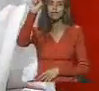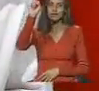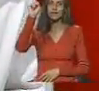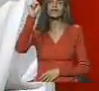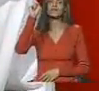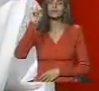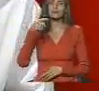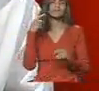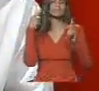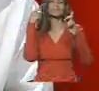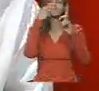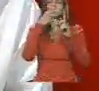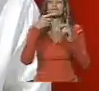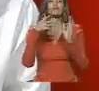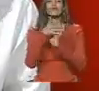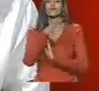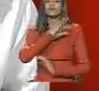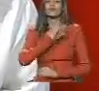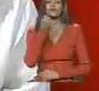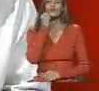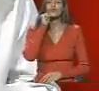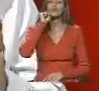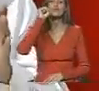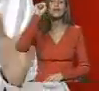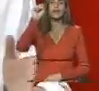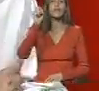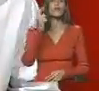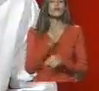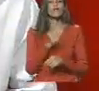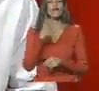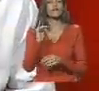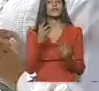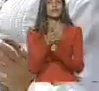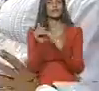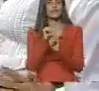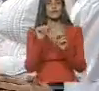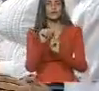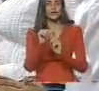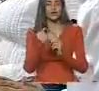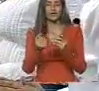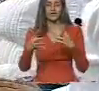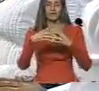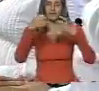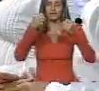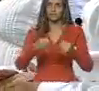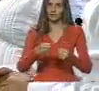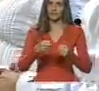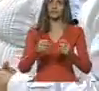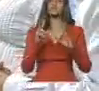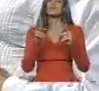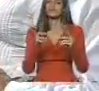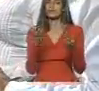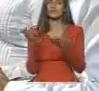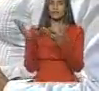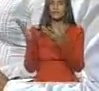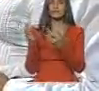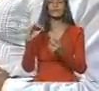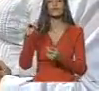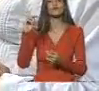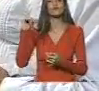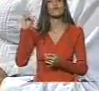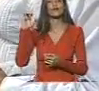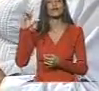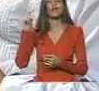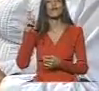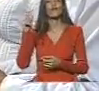en proyección al socialismo debe tener del ámbito penitenciario. Bueno, ya vieron, Consuelo nos dejó un par